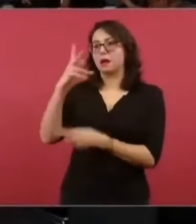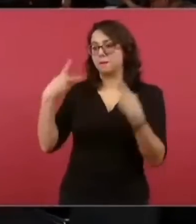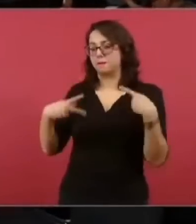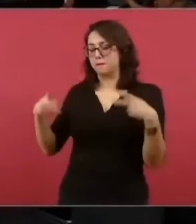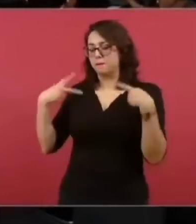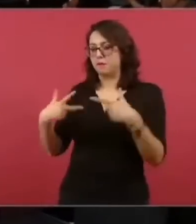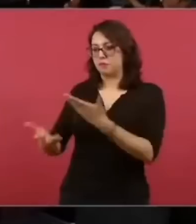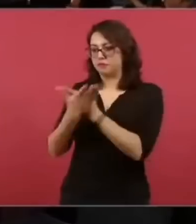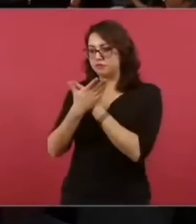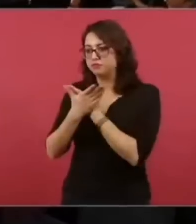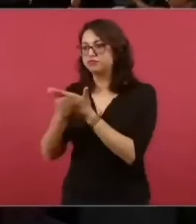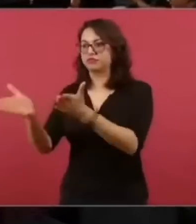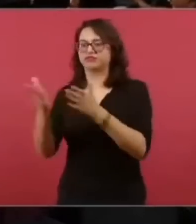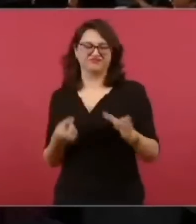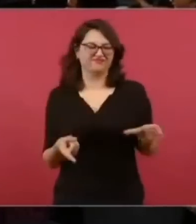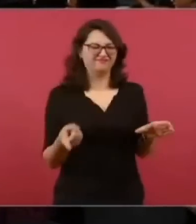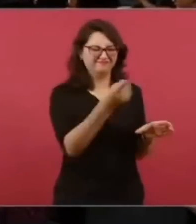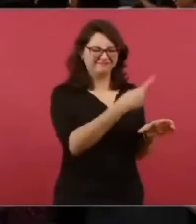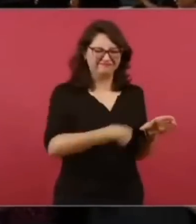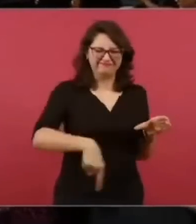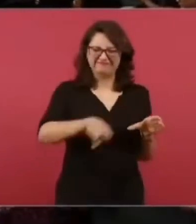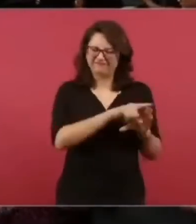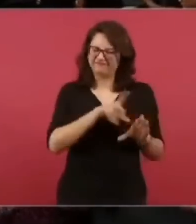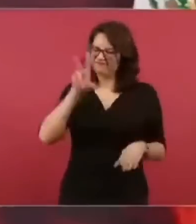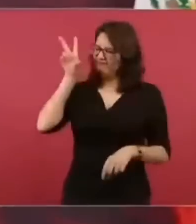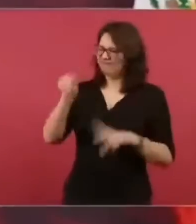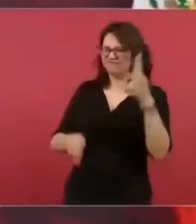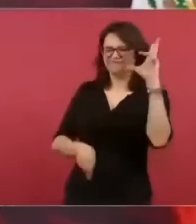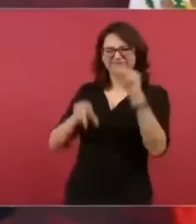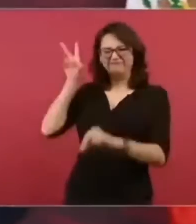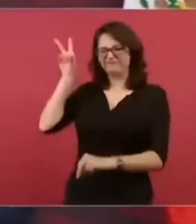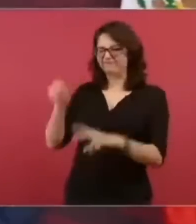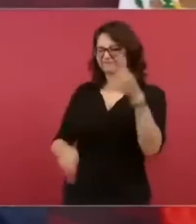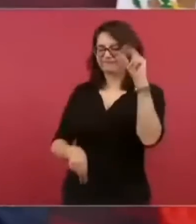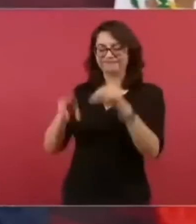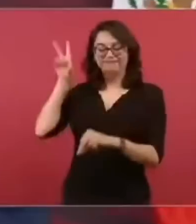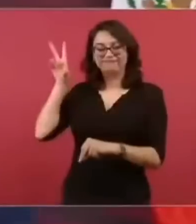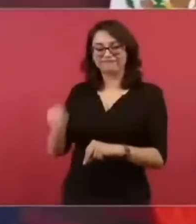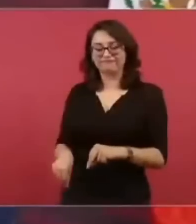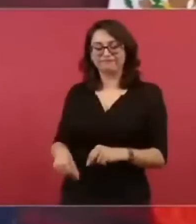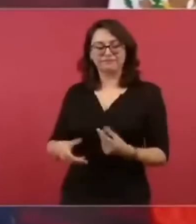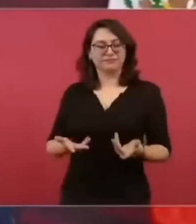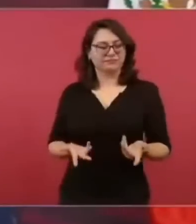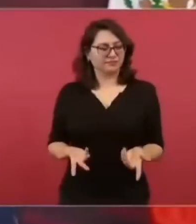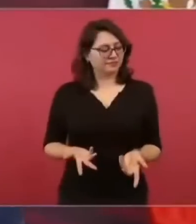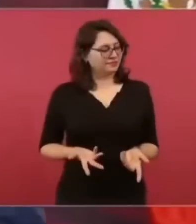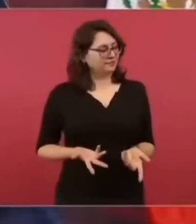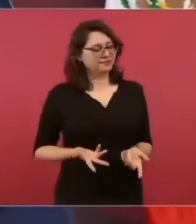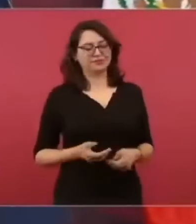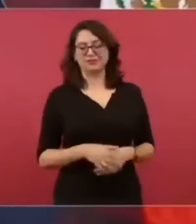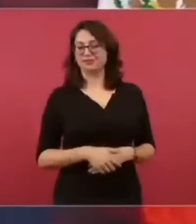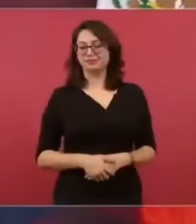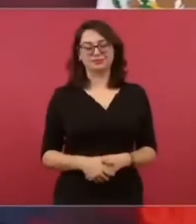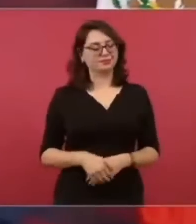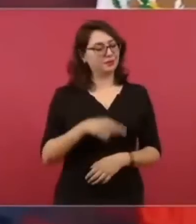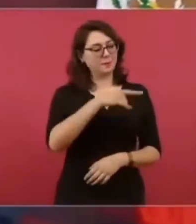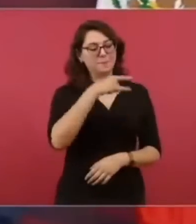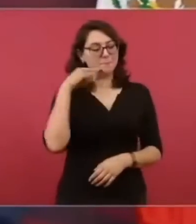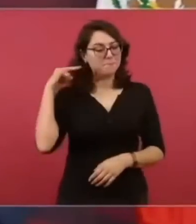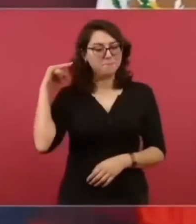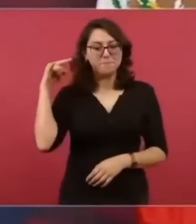y son tan cínicos, porque esa es la doctrina de los conservadores, la